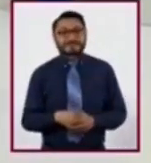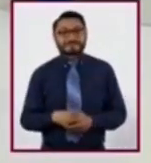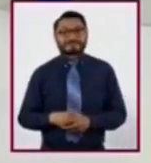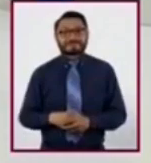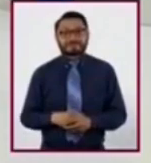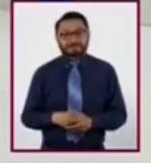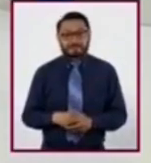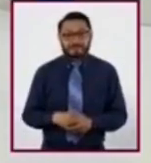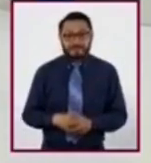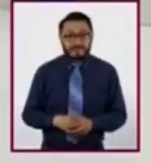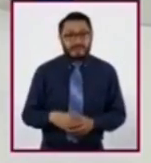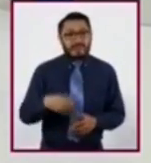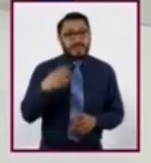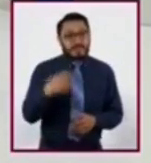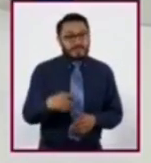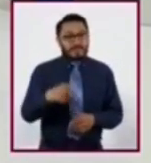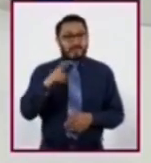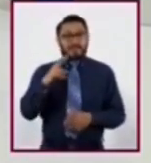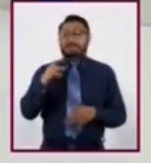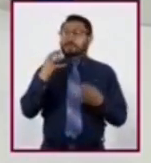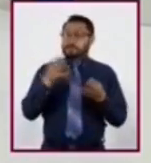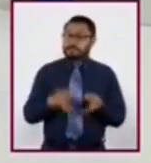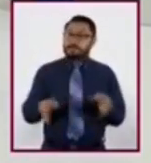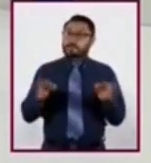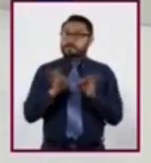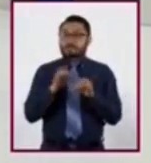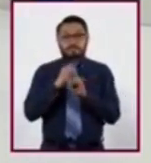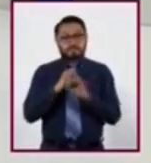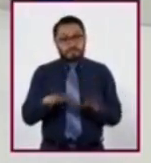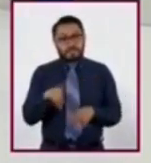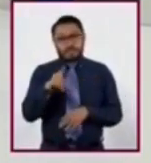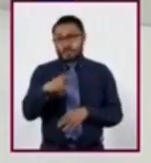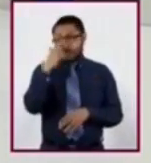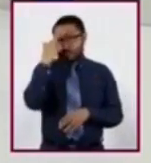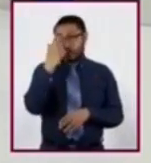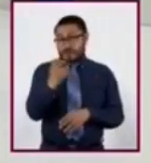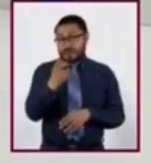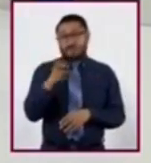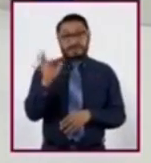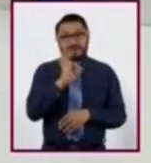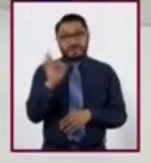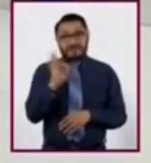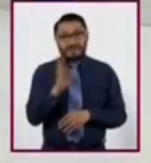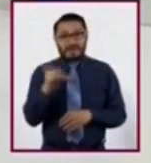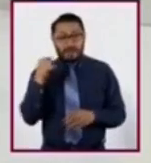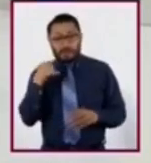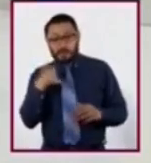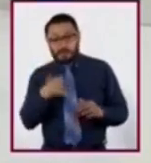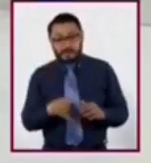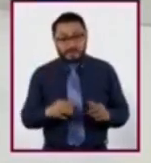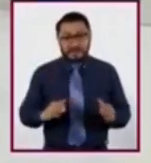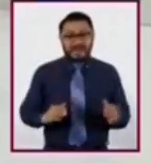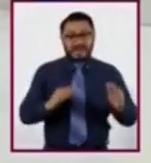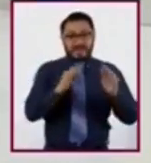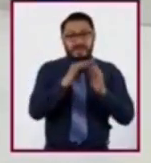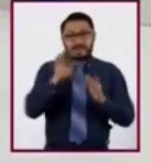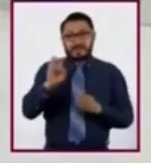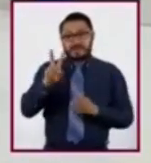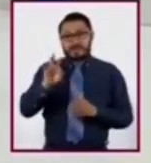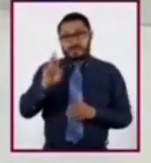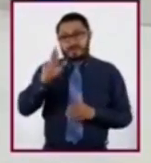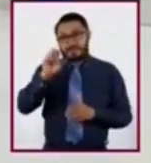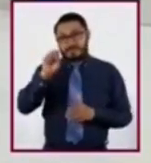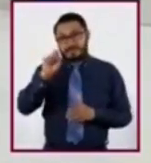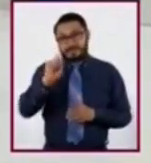Esa es una muy buena observación, Nadia, y tienes toda la razón. Si sumergieramos el monte Everest en la región de las Fosas